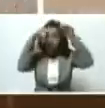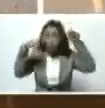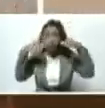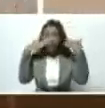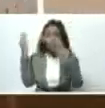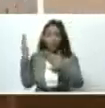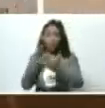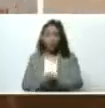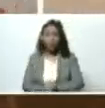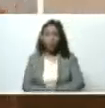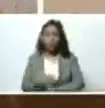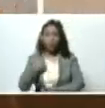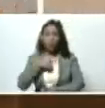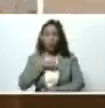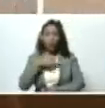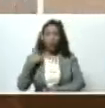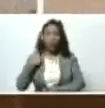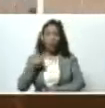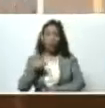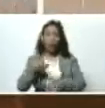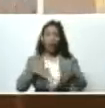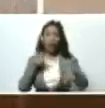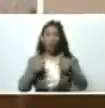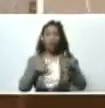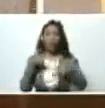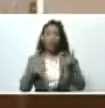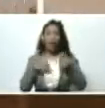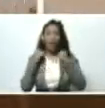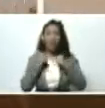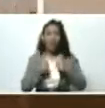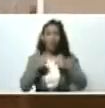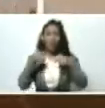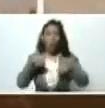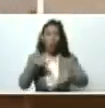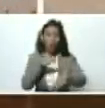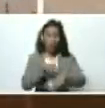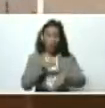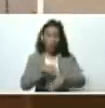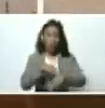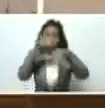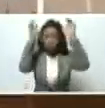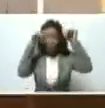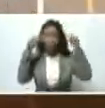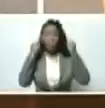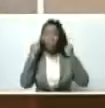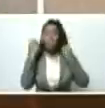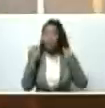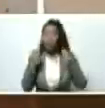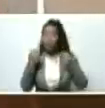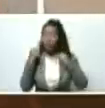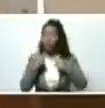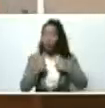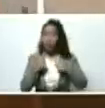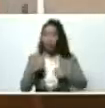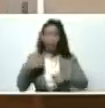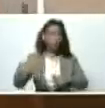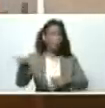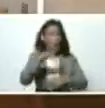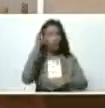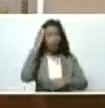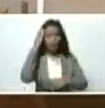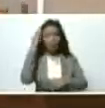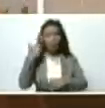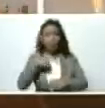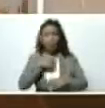hemos tenido una actividad intensa en este periodo de lluvias, bastante intensa, todos lo sabemos, bueno, y nosotros